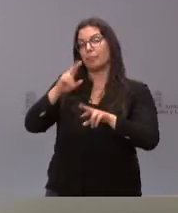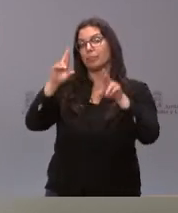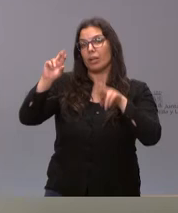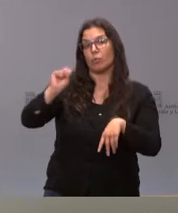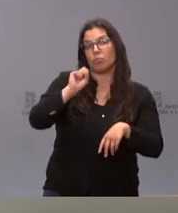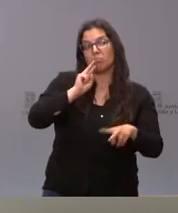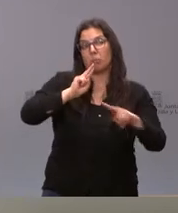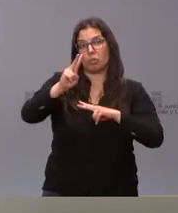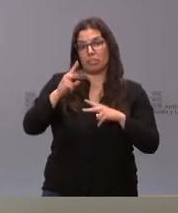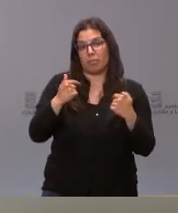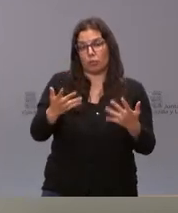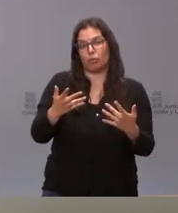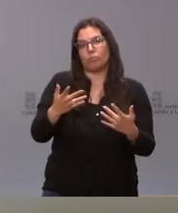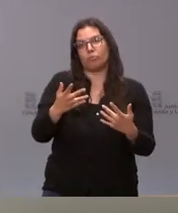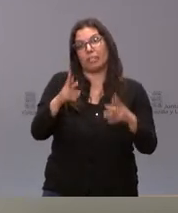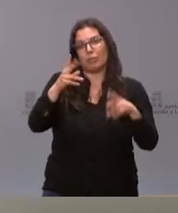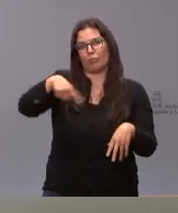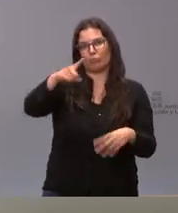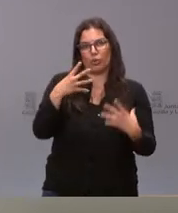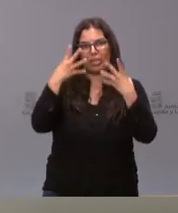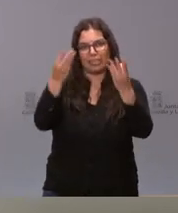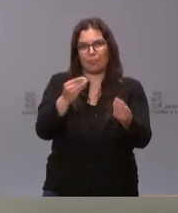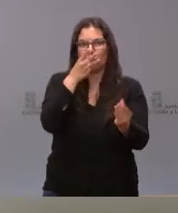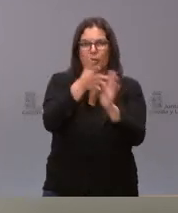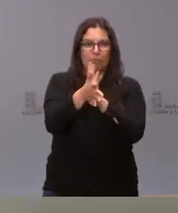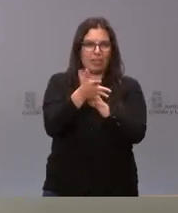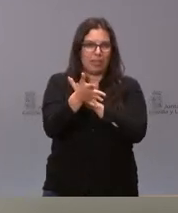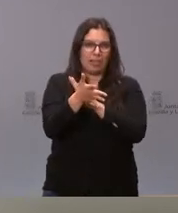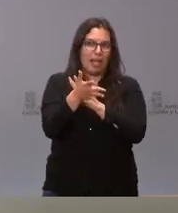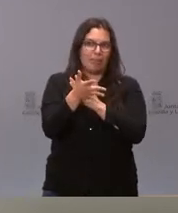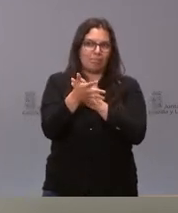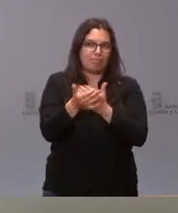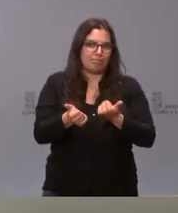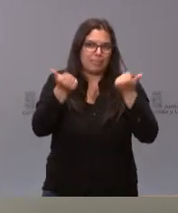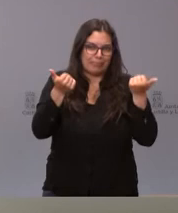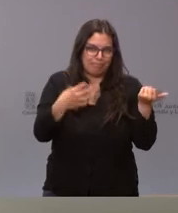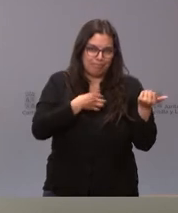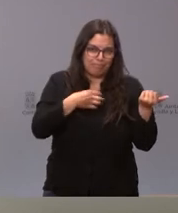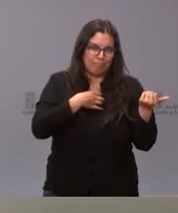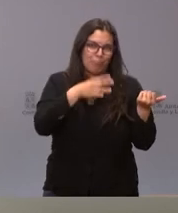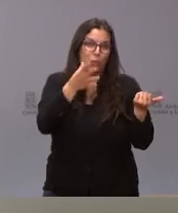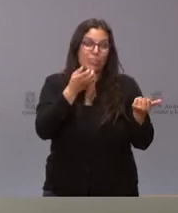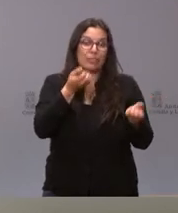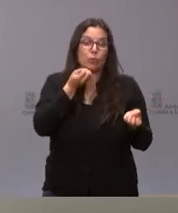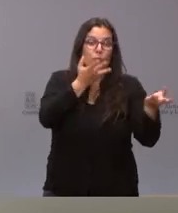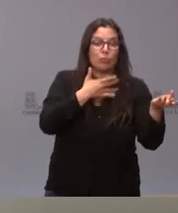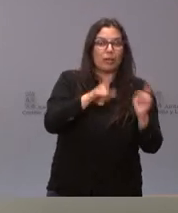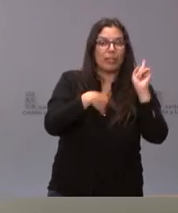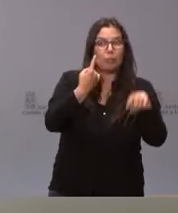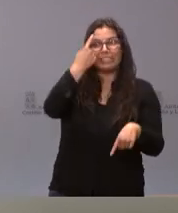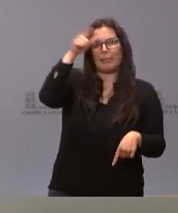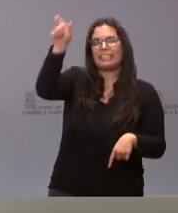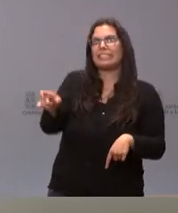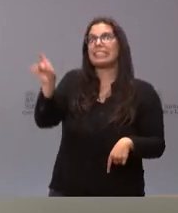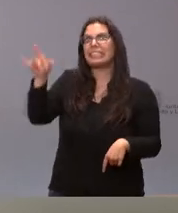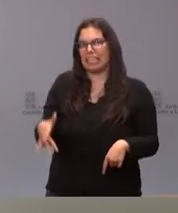en breve y les ruego comprensión sobre el hecho de no poder aportar una información que pudiera permitir algún grado de identificación